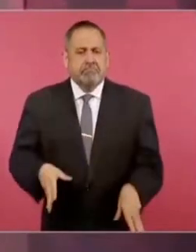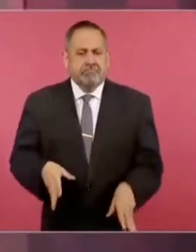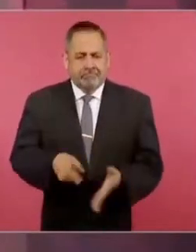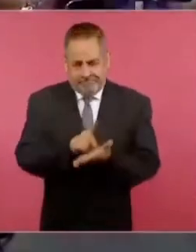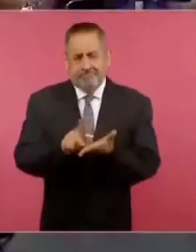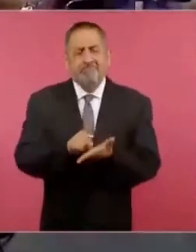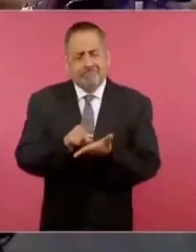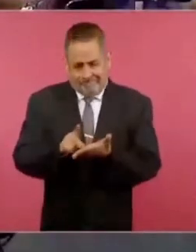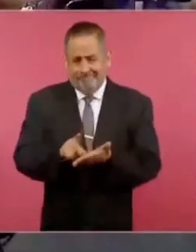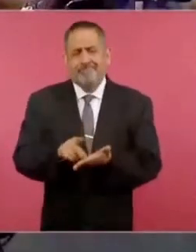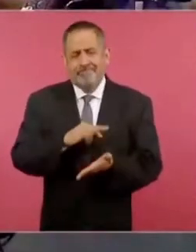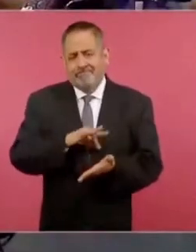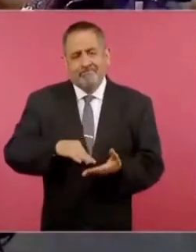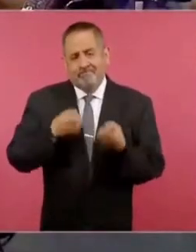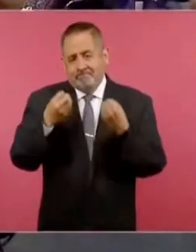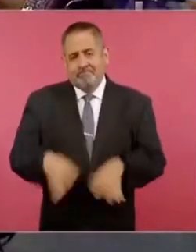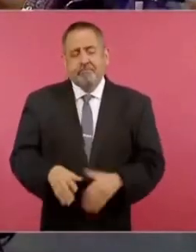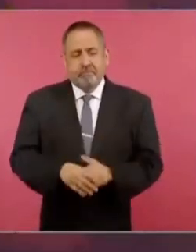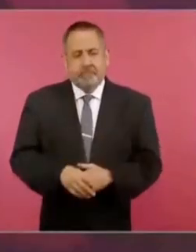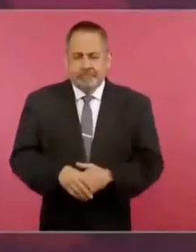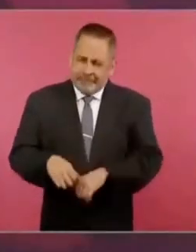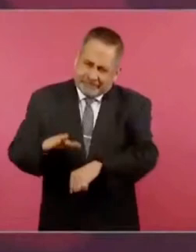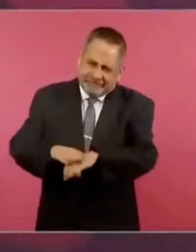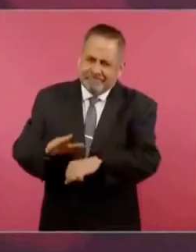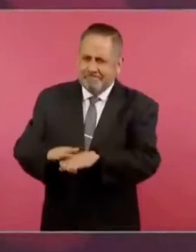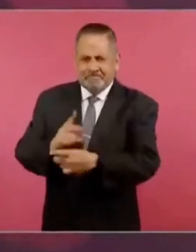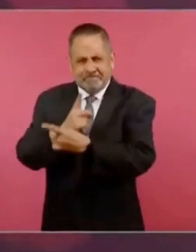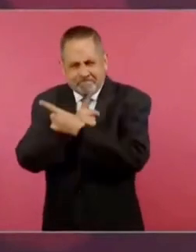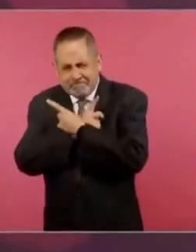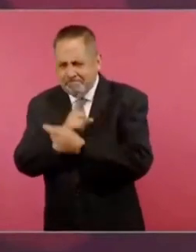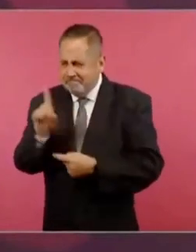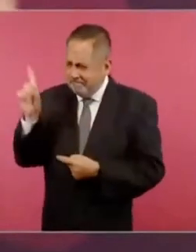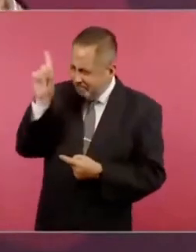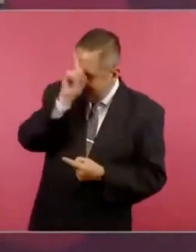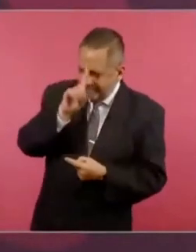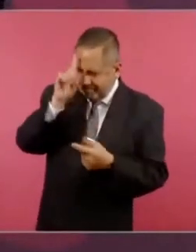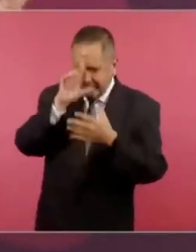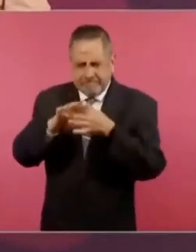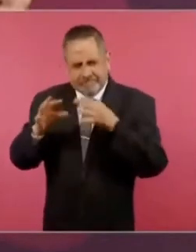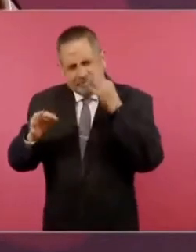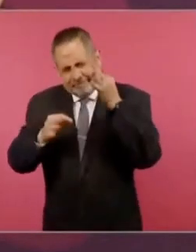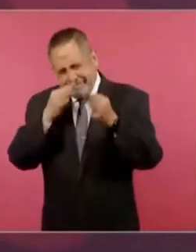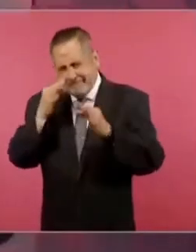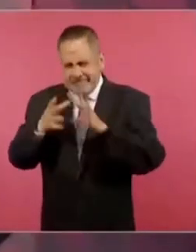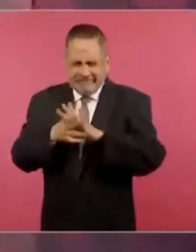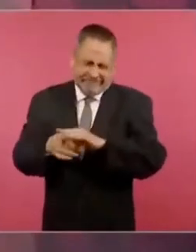y reforzar valores? Es una campaña,